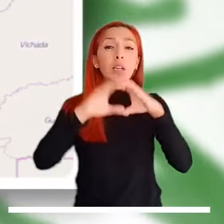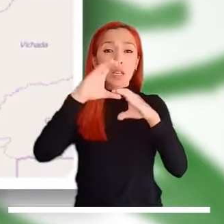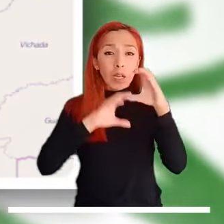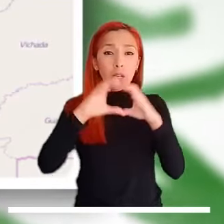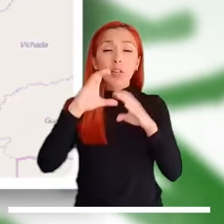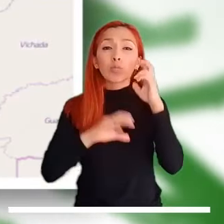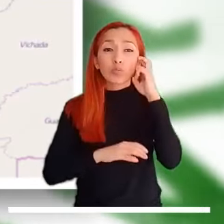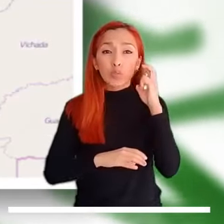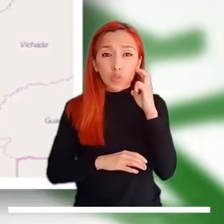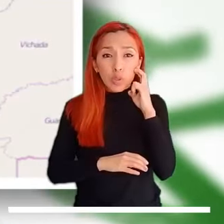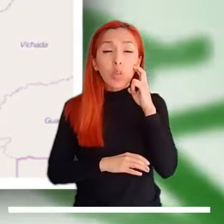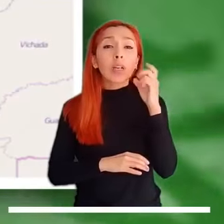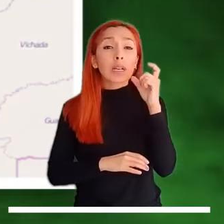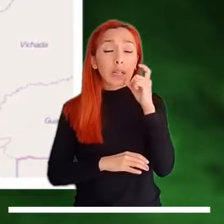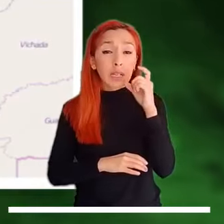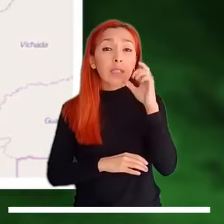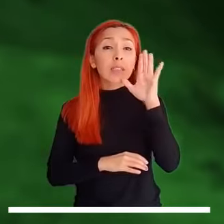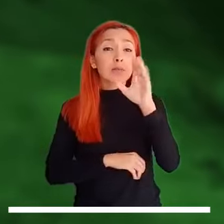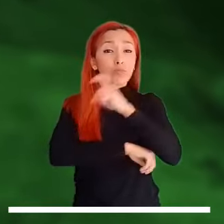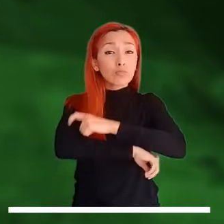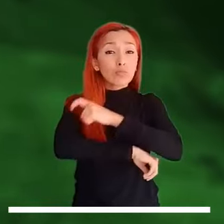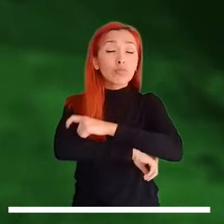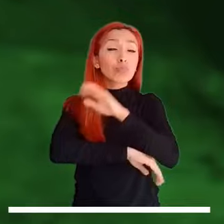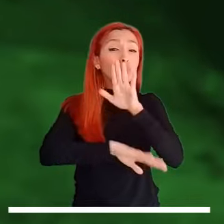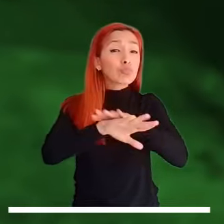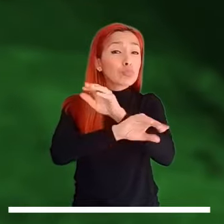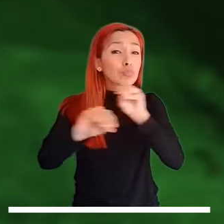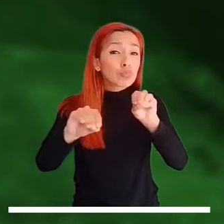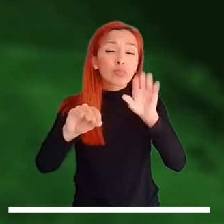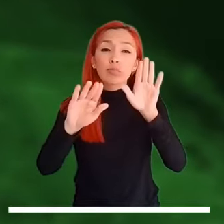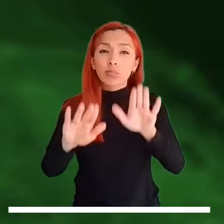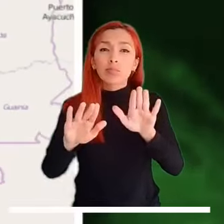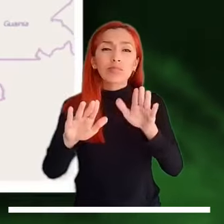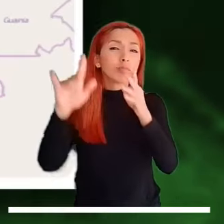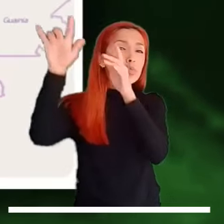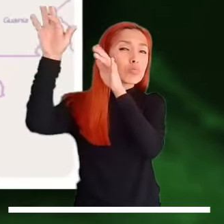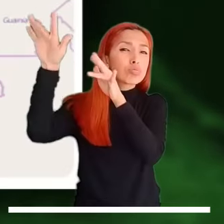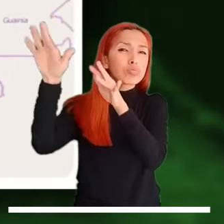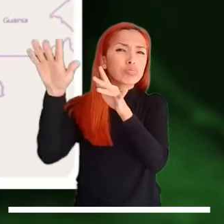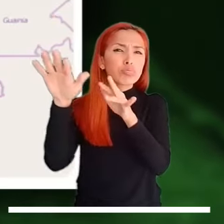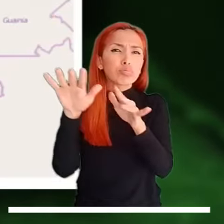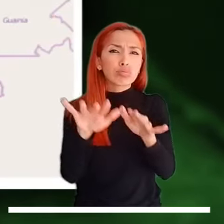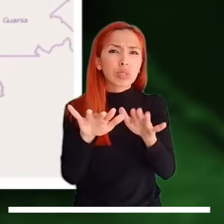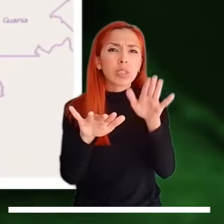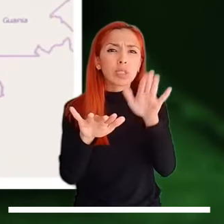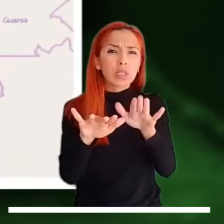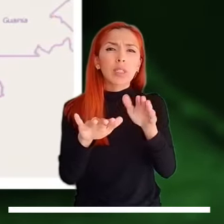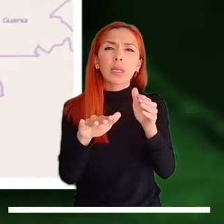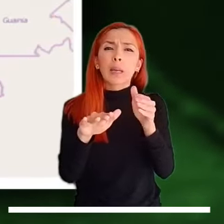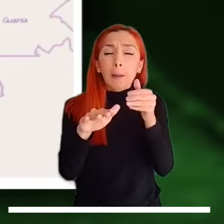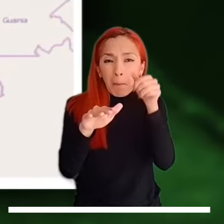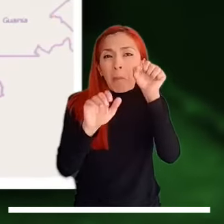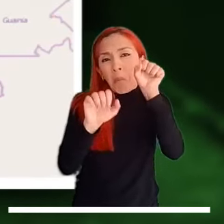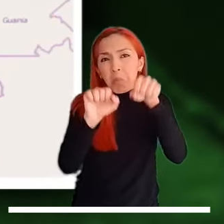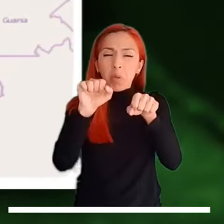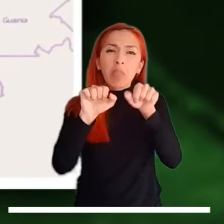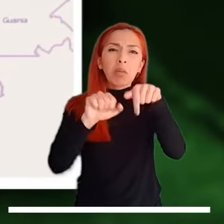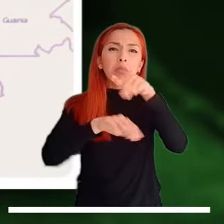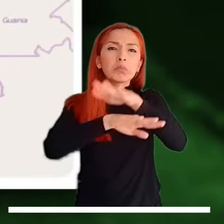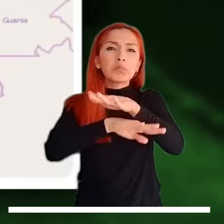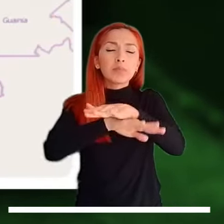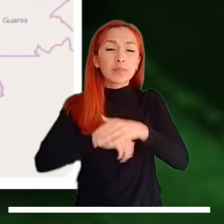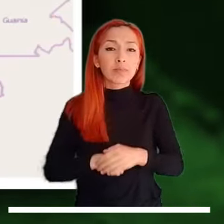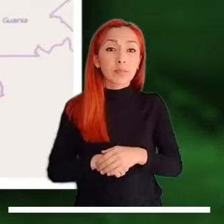En Nariño, Cauca, Chocó, Caldas y Putumayo se activa la máxima alerta debido a los deslizamientos que podrían